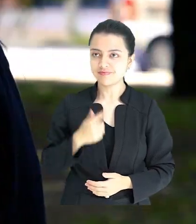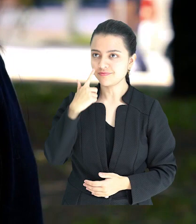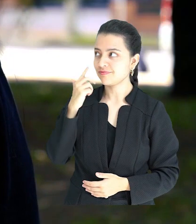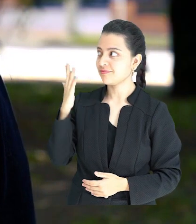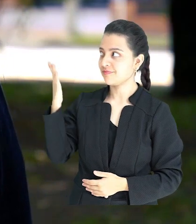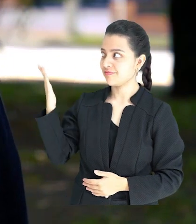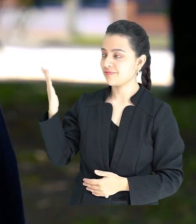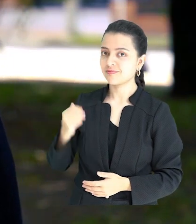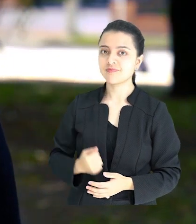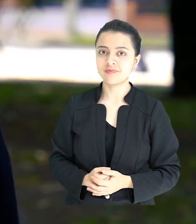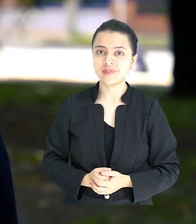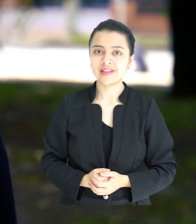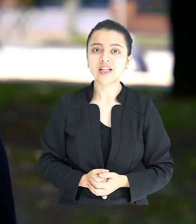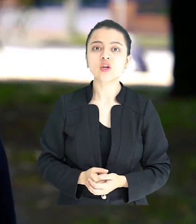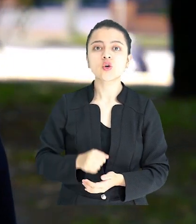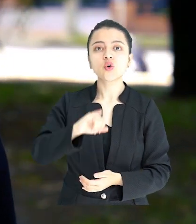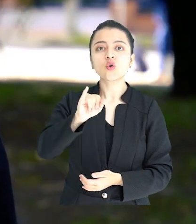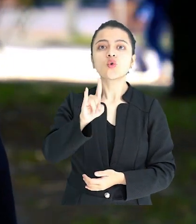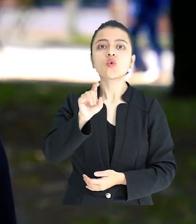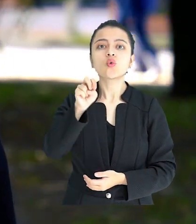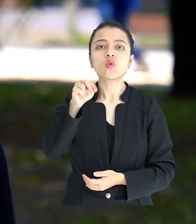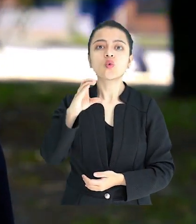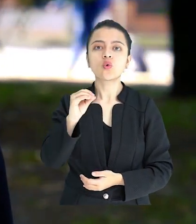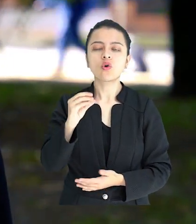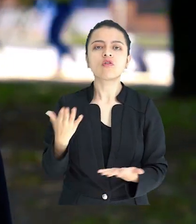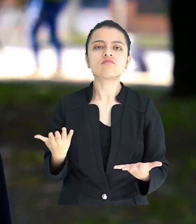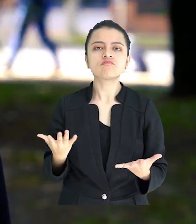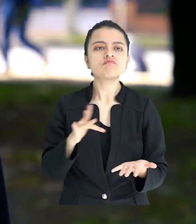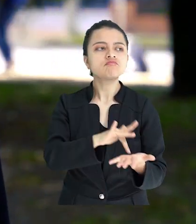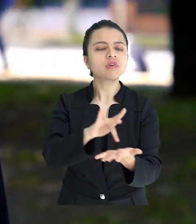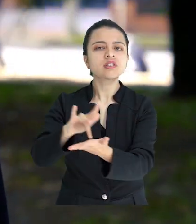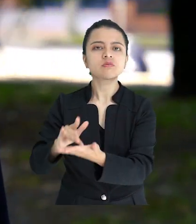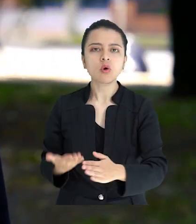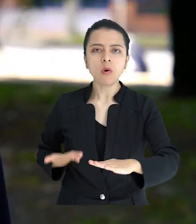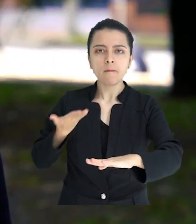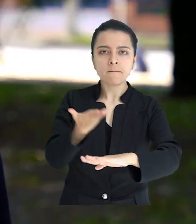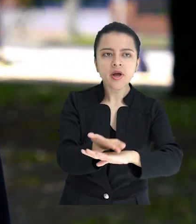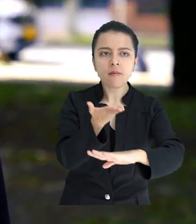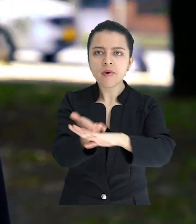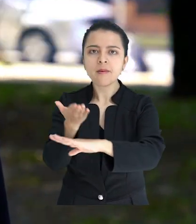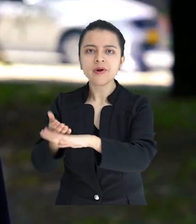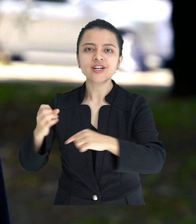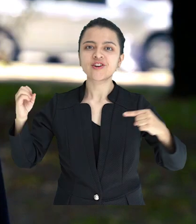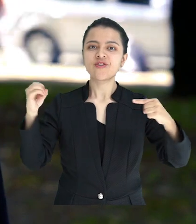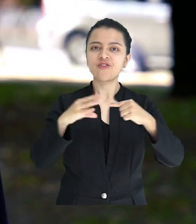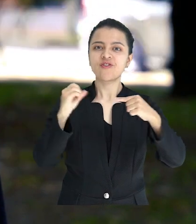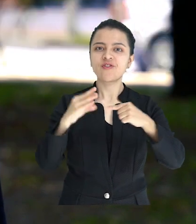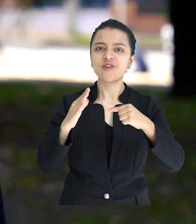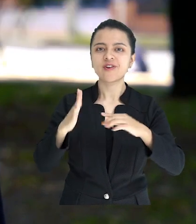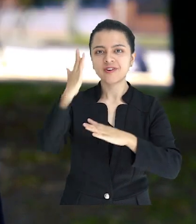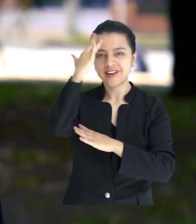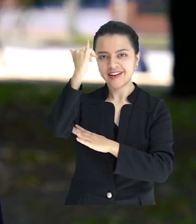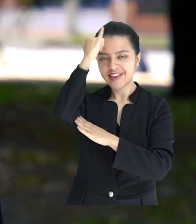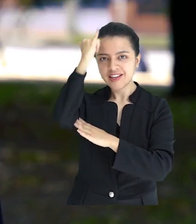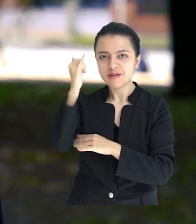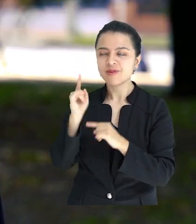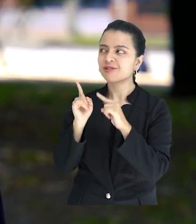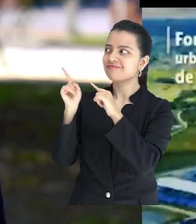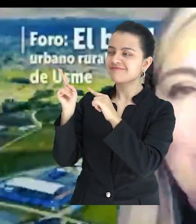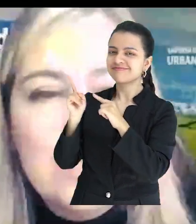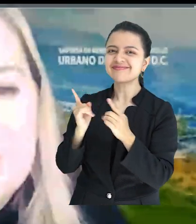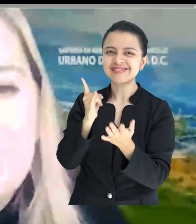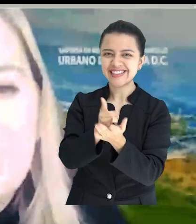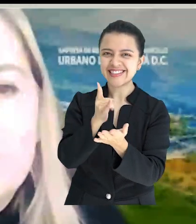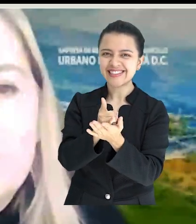y el Instituto Humboldt también participaron en el proceso de co-creación al compartir sus investigaciones, hallazgos y propuestas en el foro académico El Borde Urbano